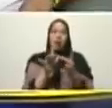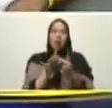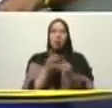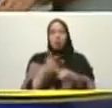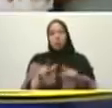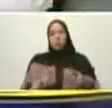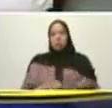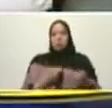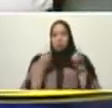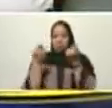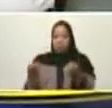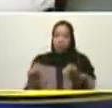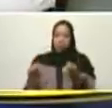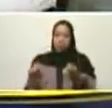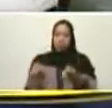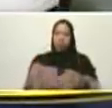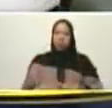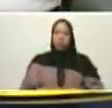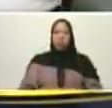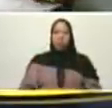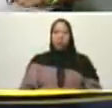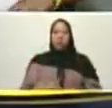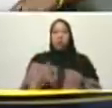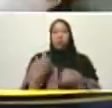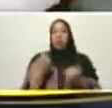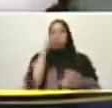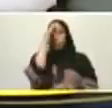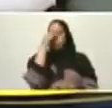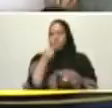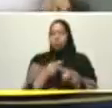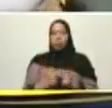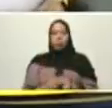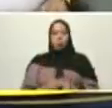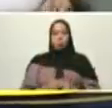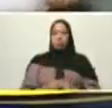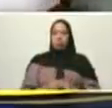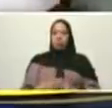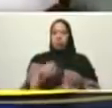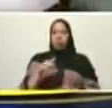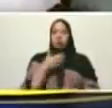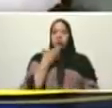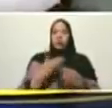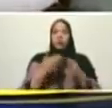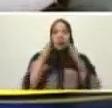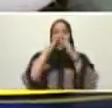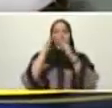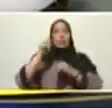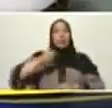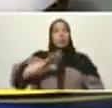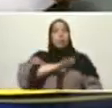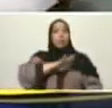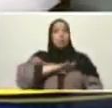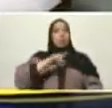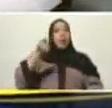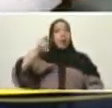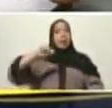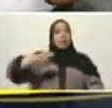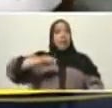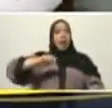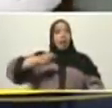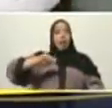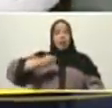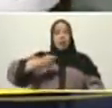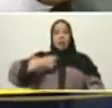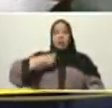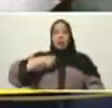mandar presidente para mí es una honra estar aquí recibiendo estas llaves de este hogar hermoso que me acaba